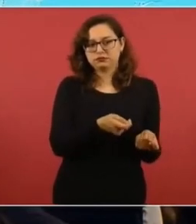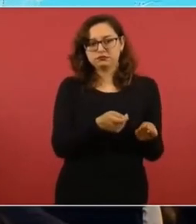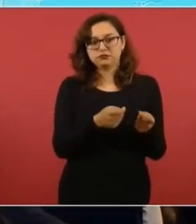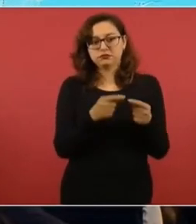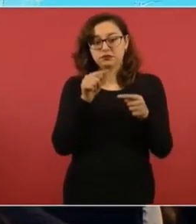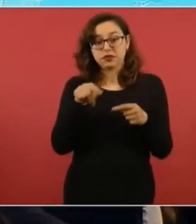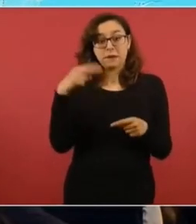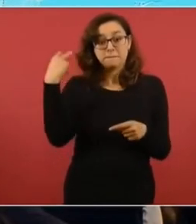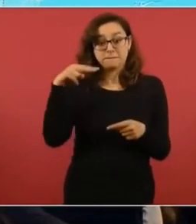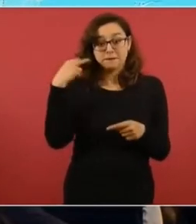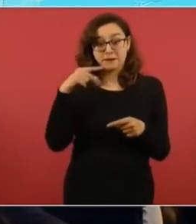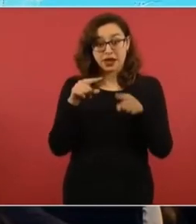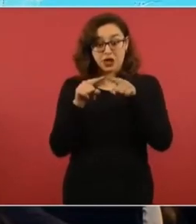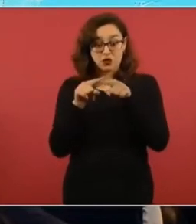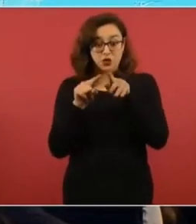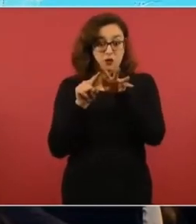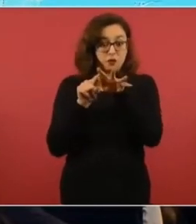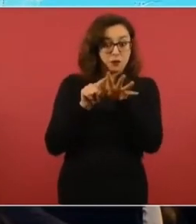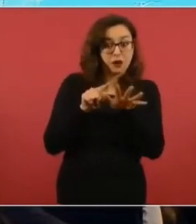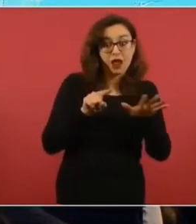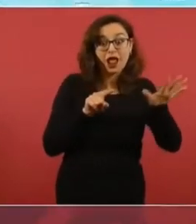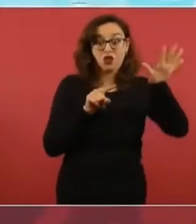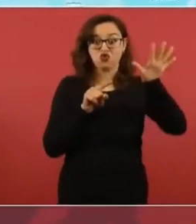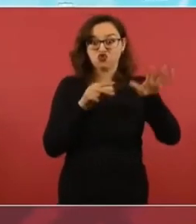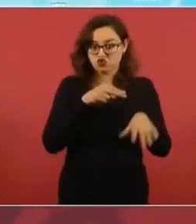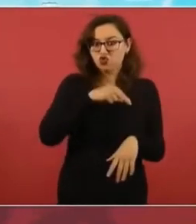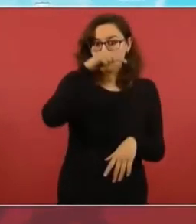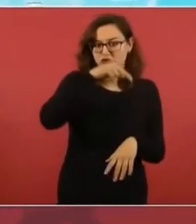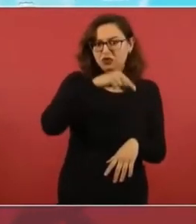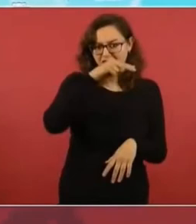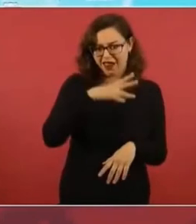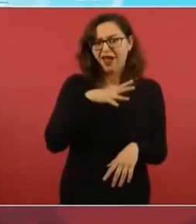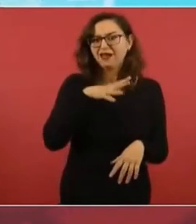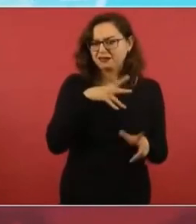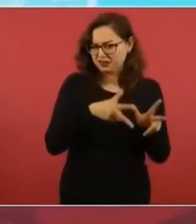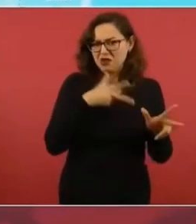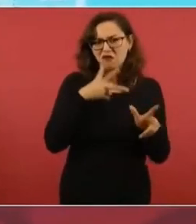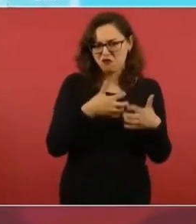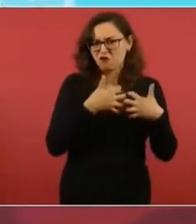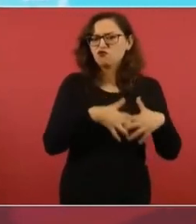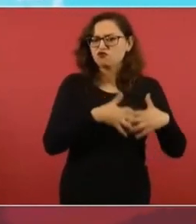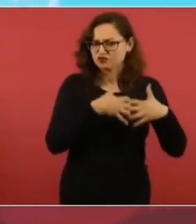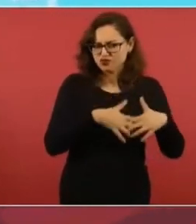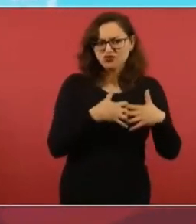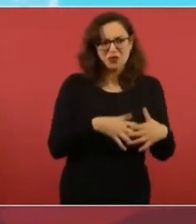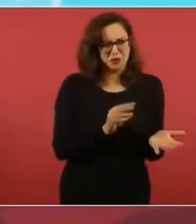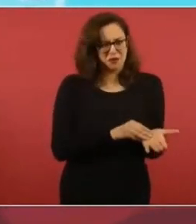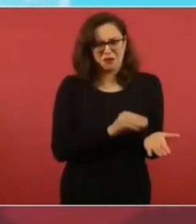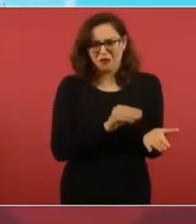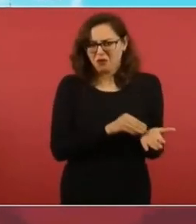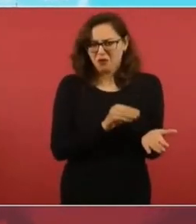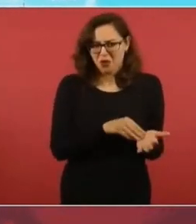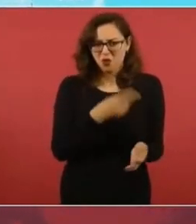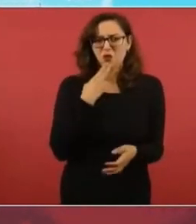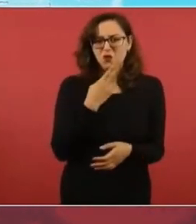De aquí para acá fue